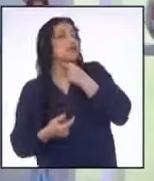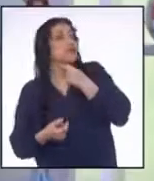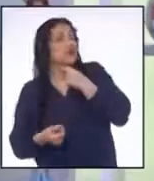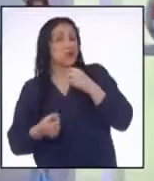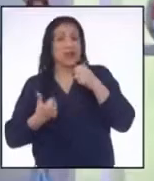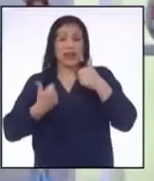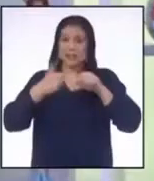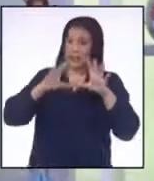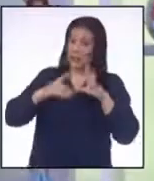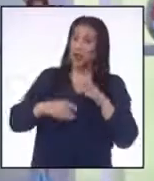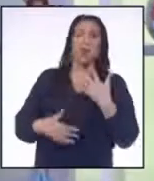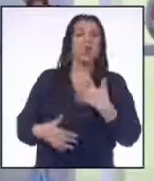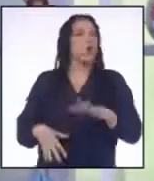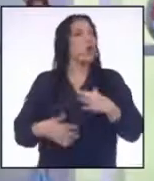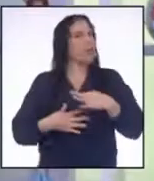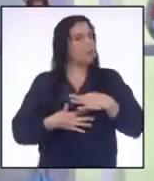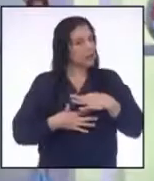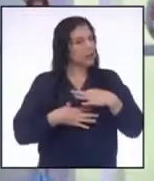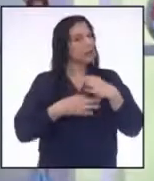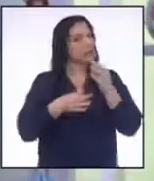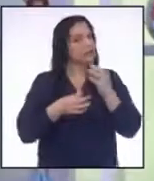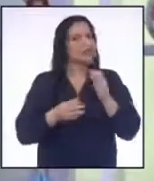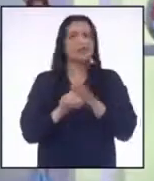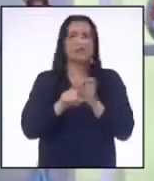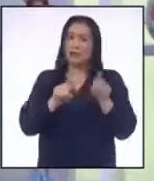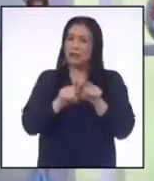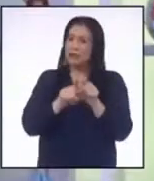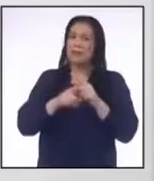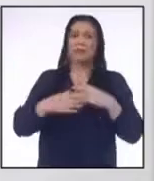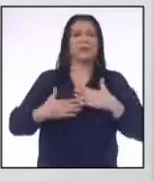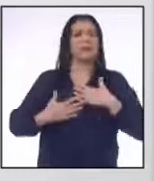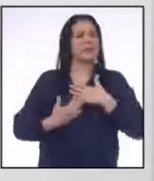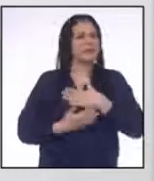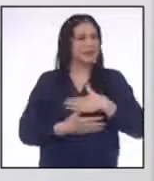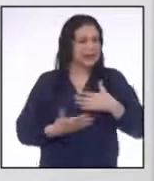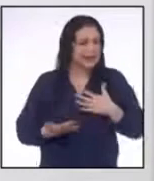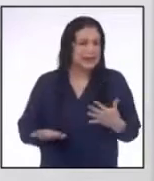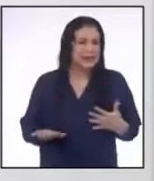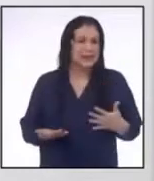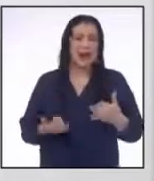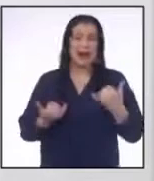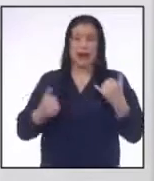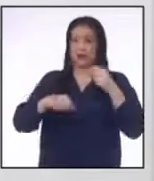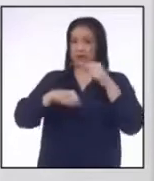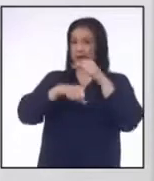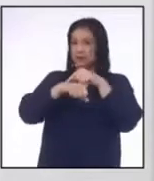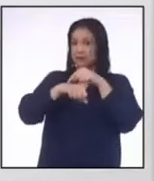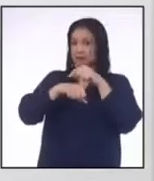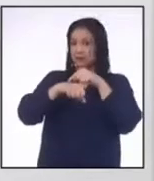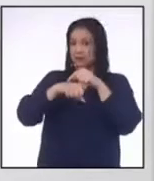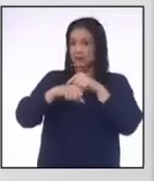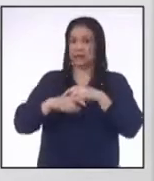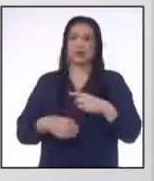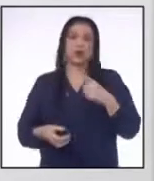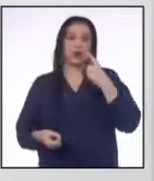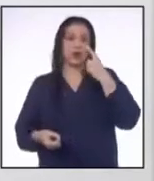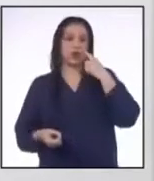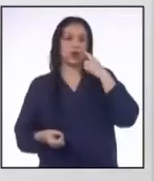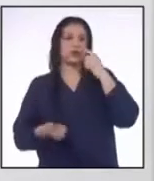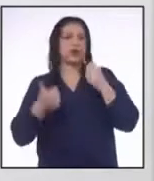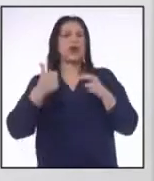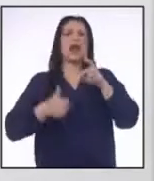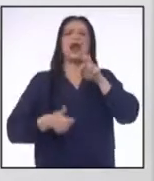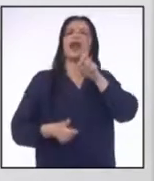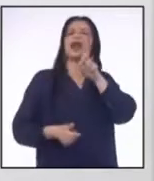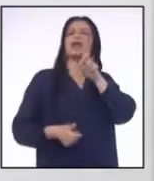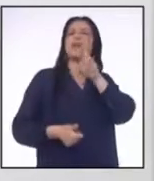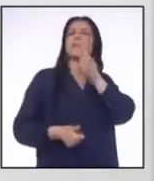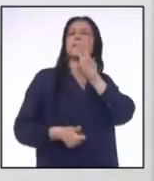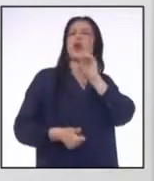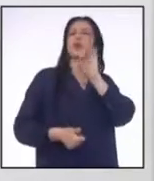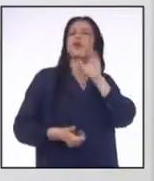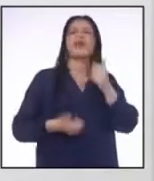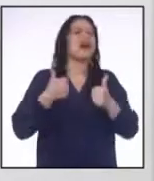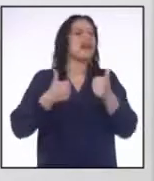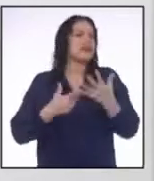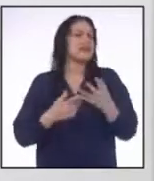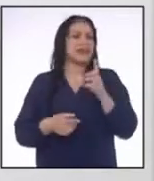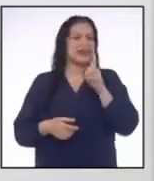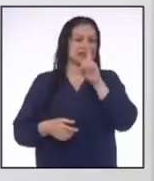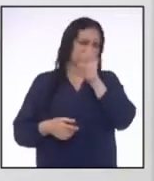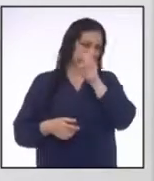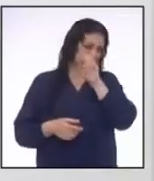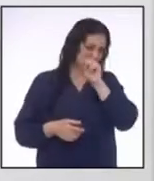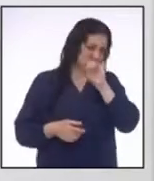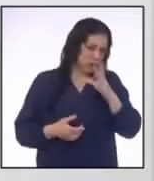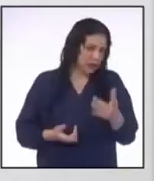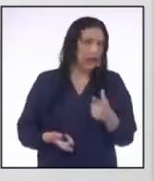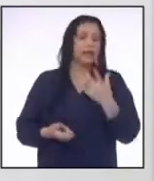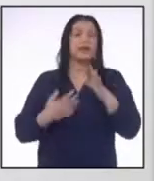Muy interesante, profesora Y además muy divertida Ahora es tiempo de conocer las propiedades de las desigualdades De